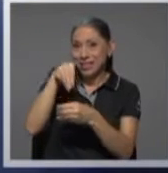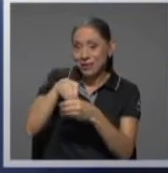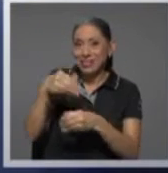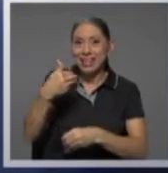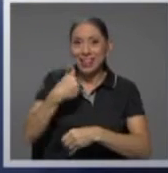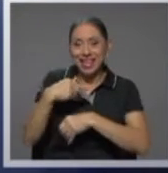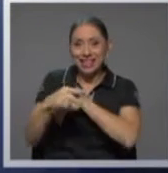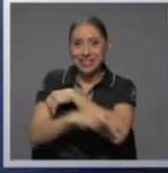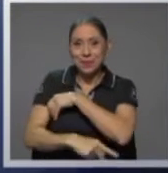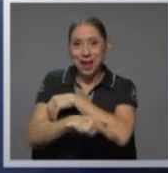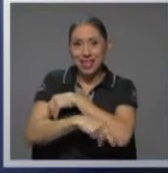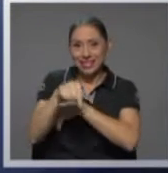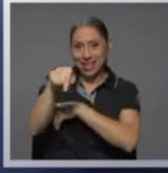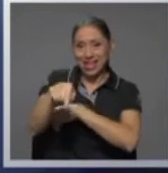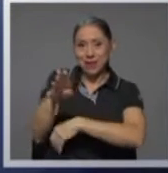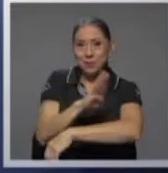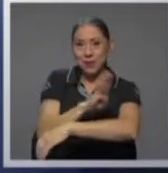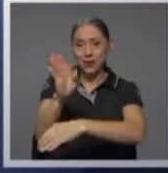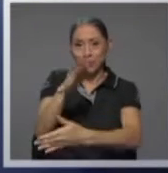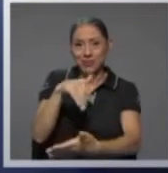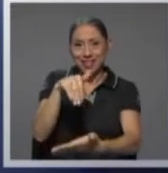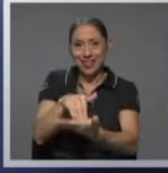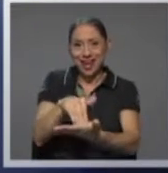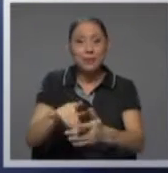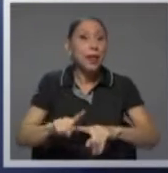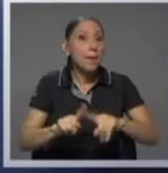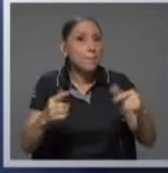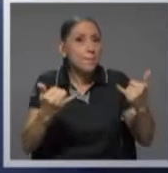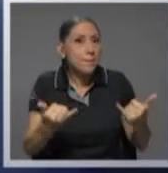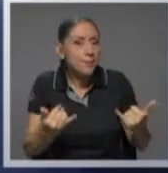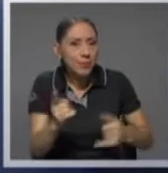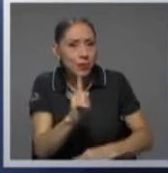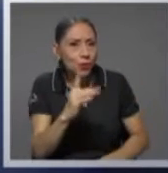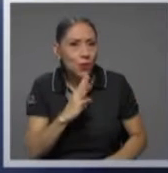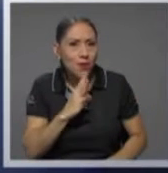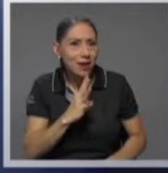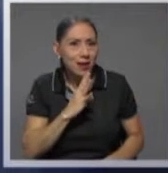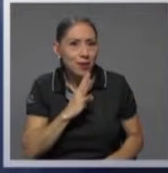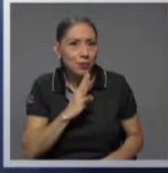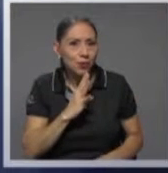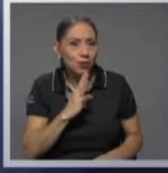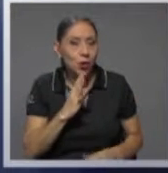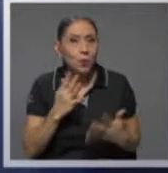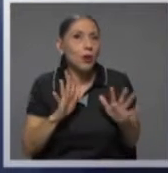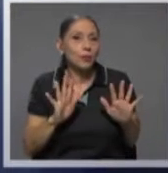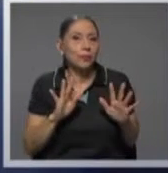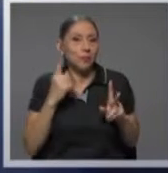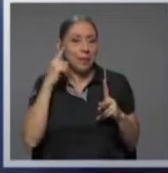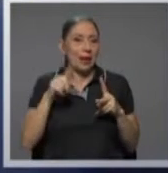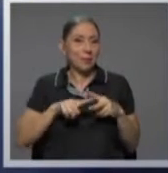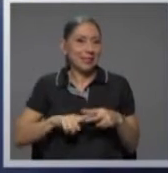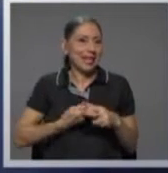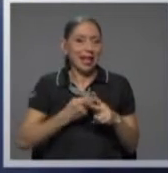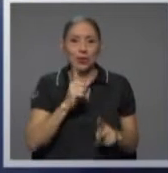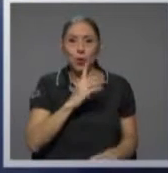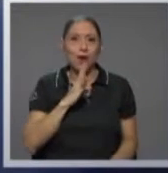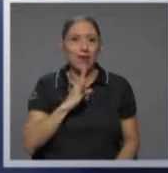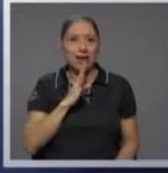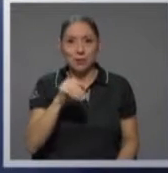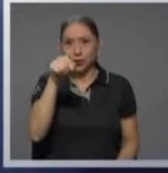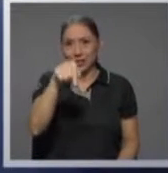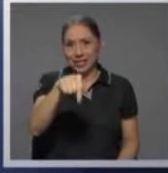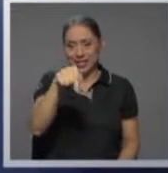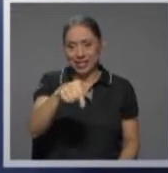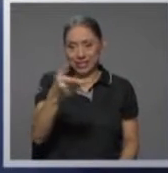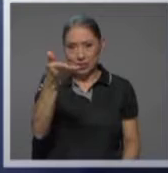depositadas en el Banco Central. Pero no hablaremos, por lo menos para empezar, con esa dimensión de